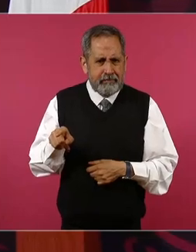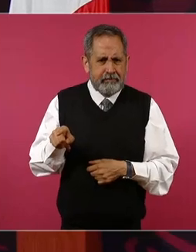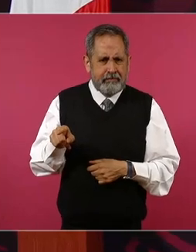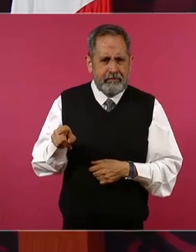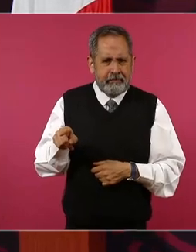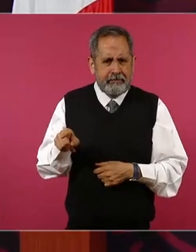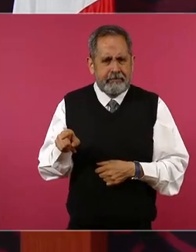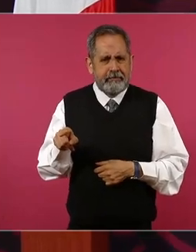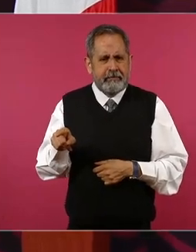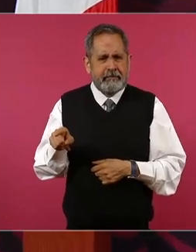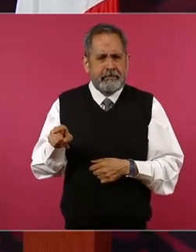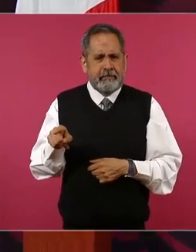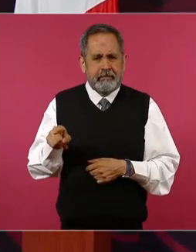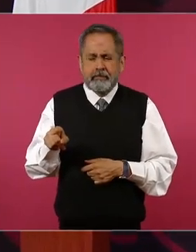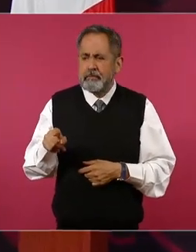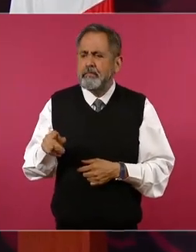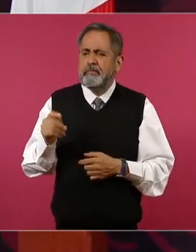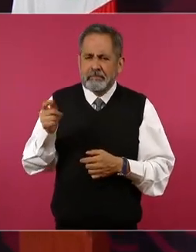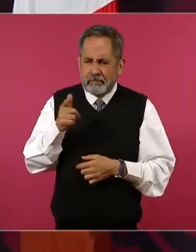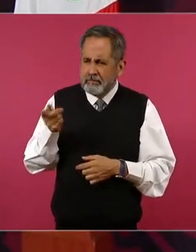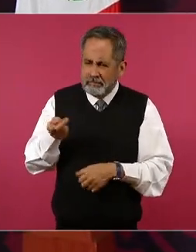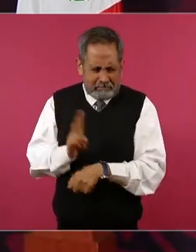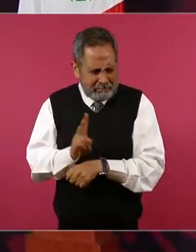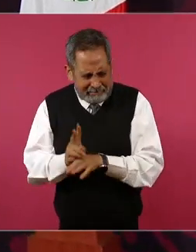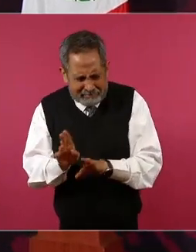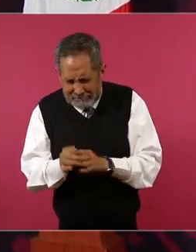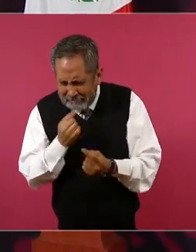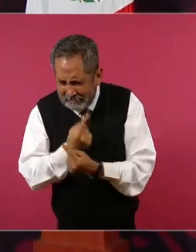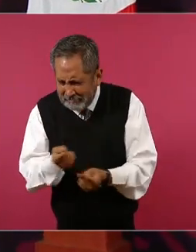entonces ¿cuándo fue que fuiste niñera?